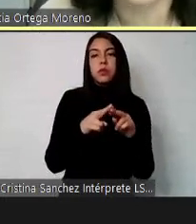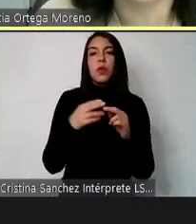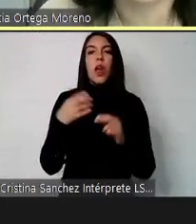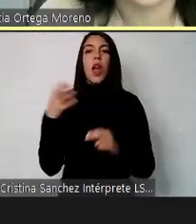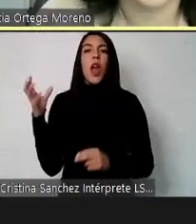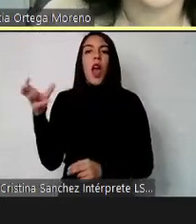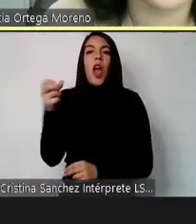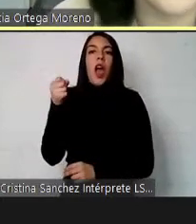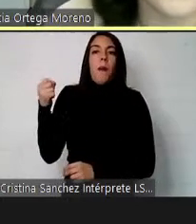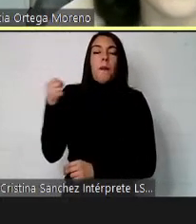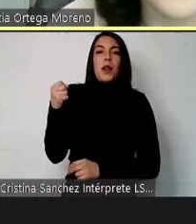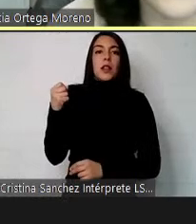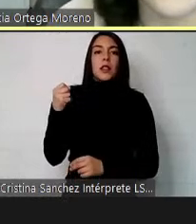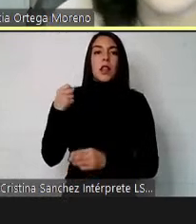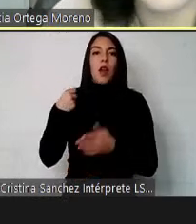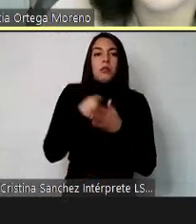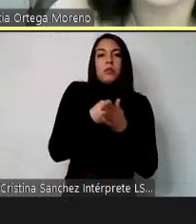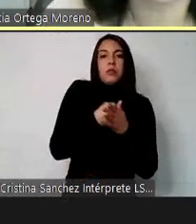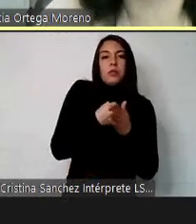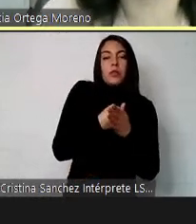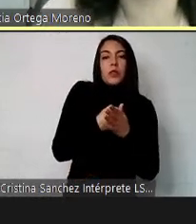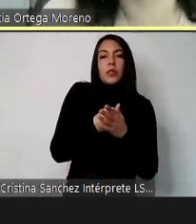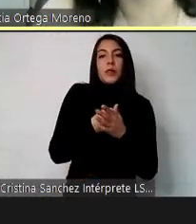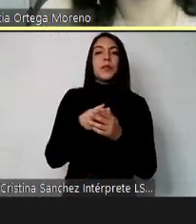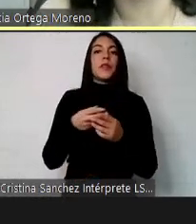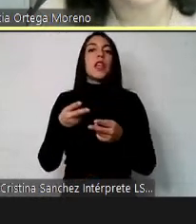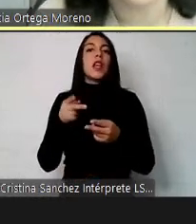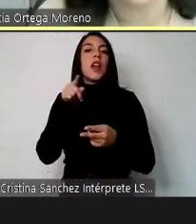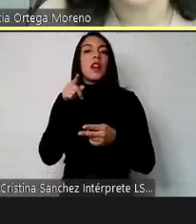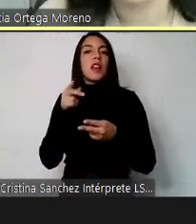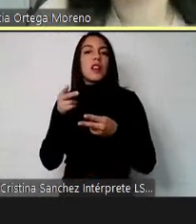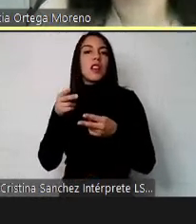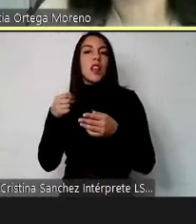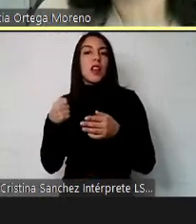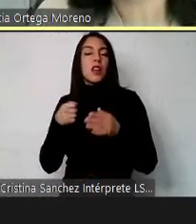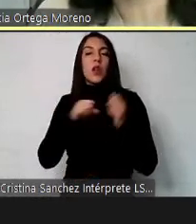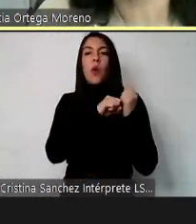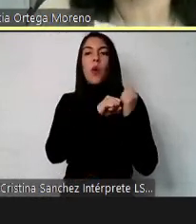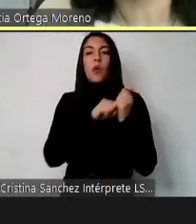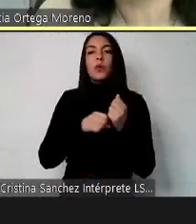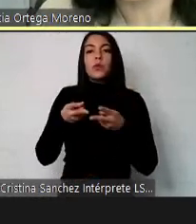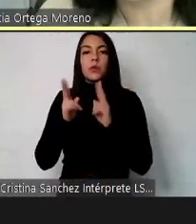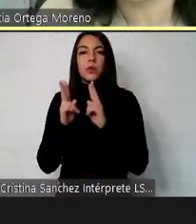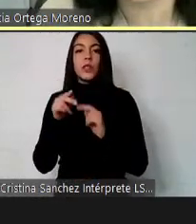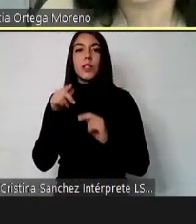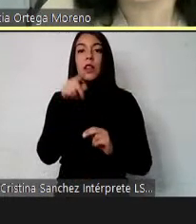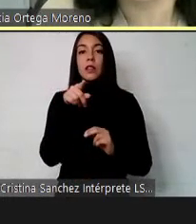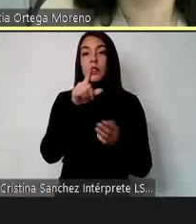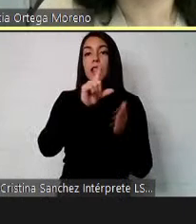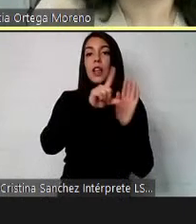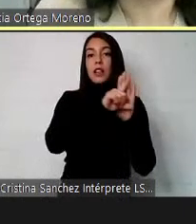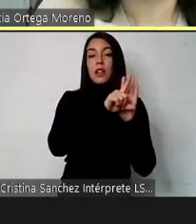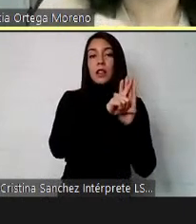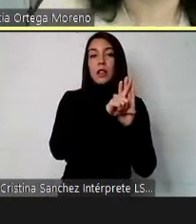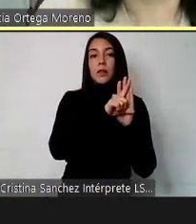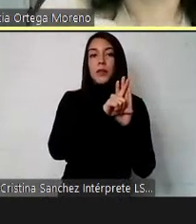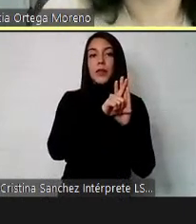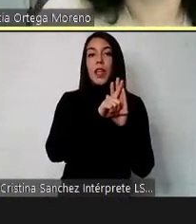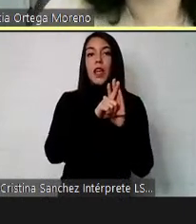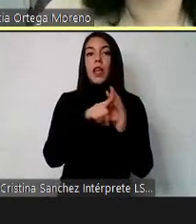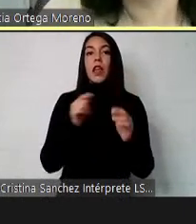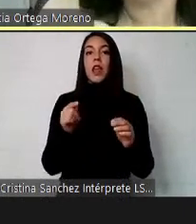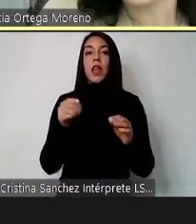privación en el ejercicio de los derechos consagrados en la ley 20.422. Esta es la que se establece ante el juzgado policía local y